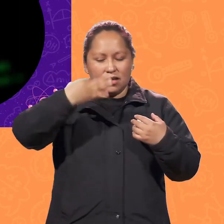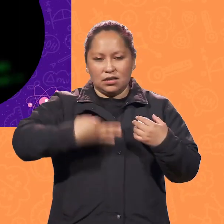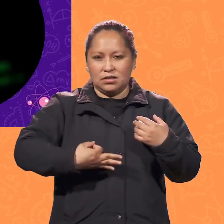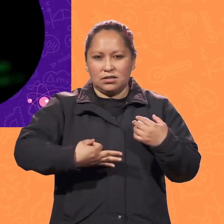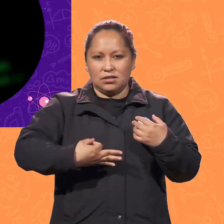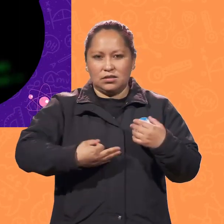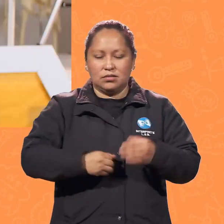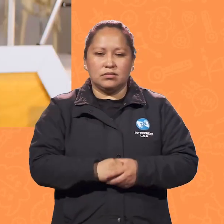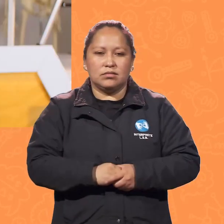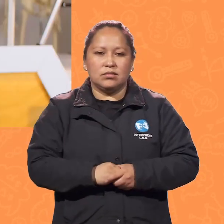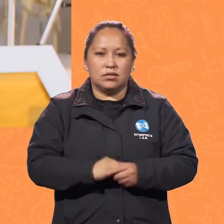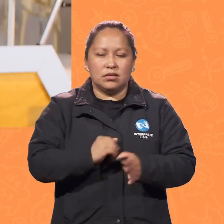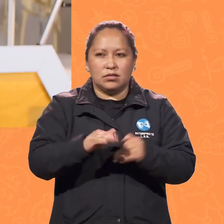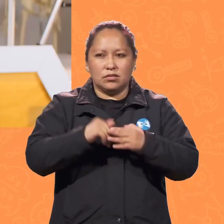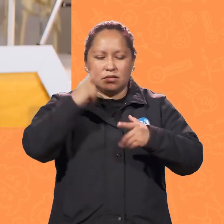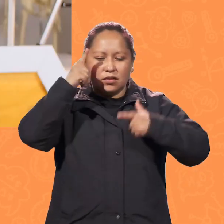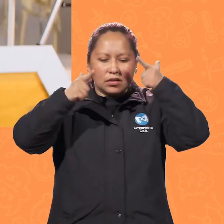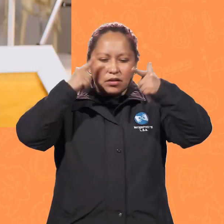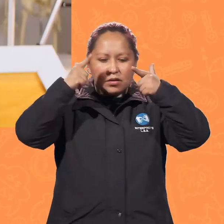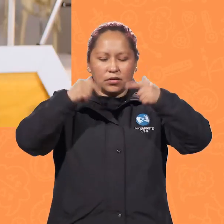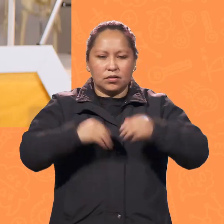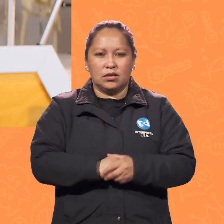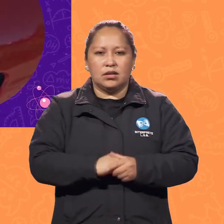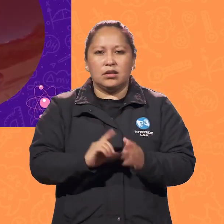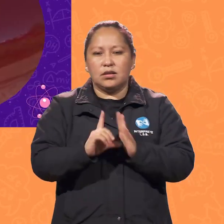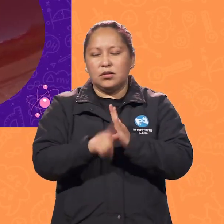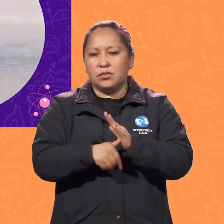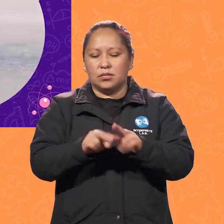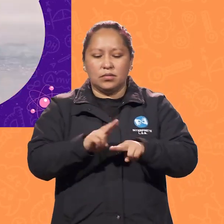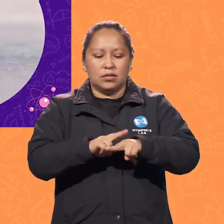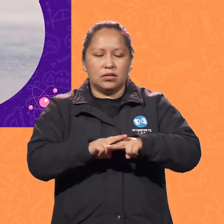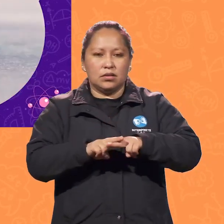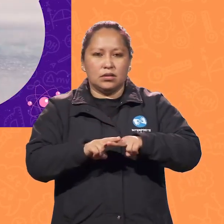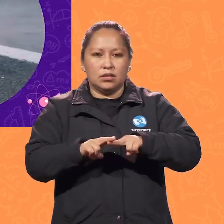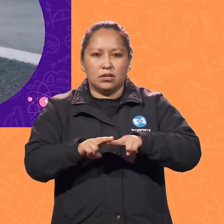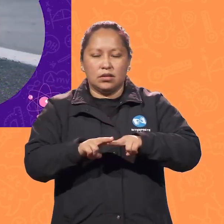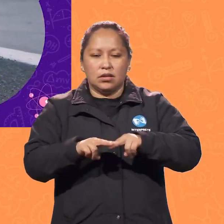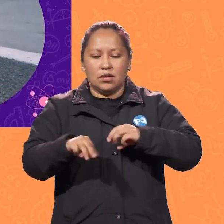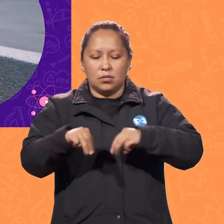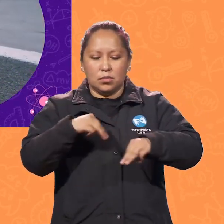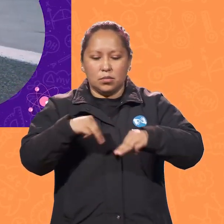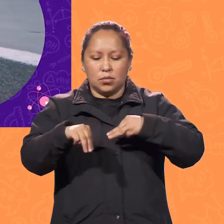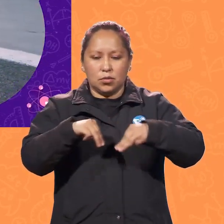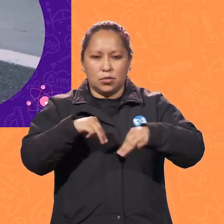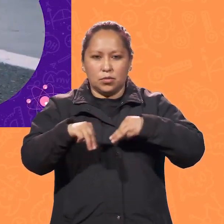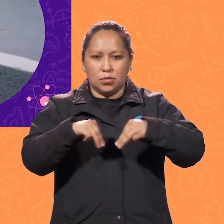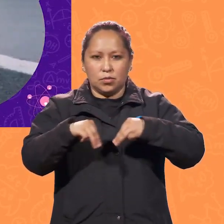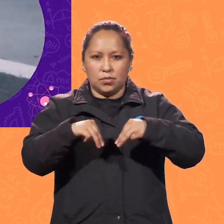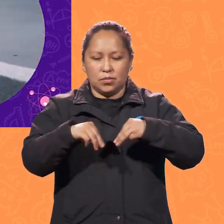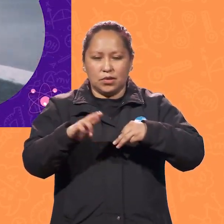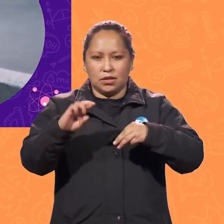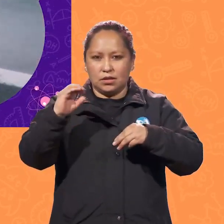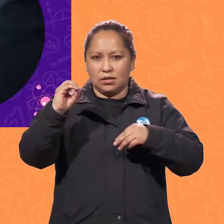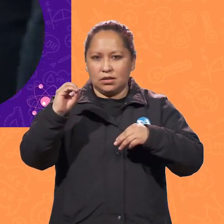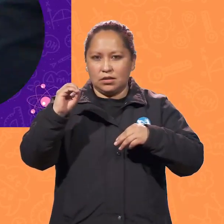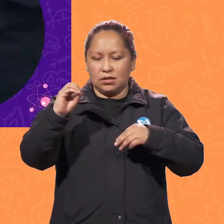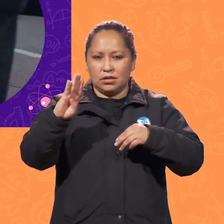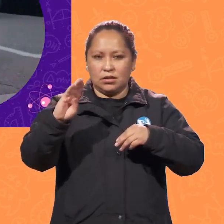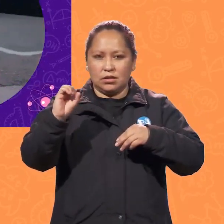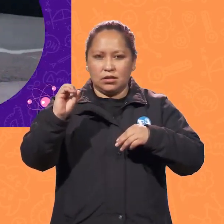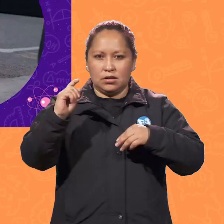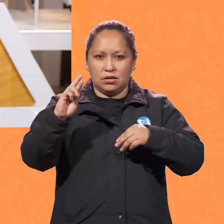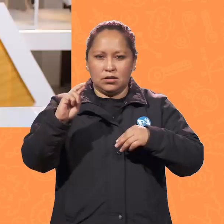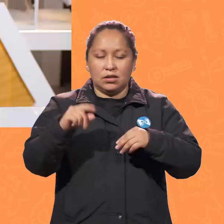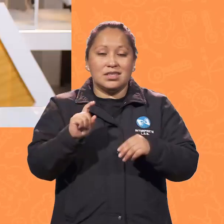la lógica. Tren de rodaje. Sistema que permite el movimiento del robot en caso de que necesitaran cambiar de una